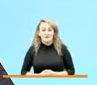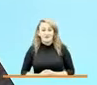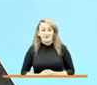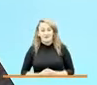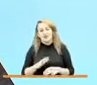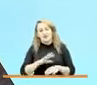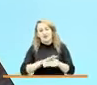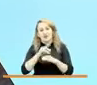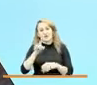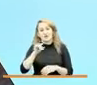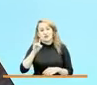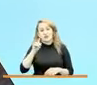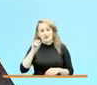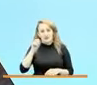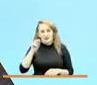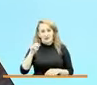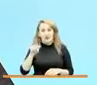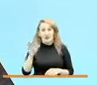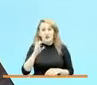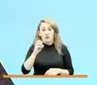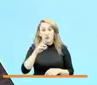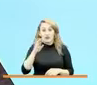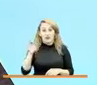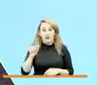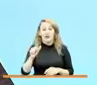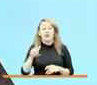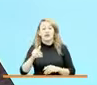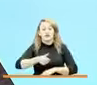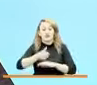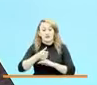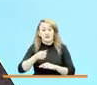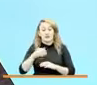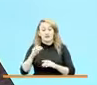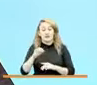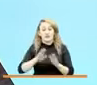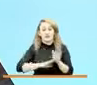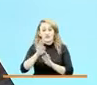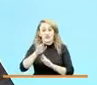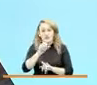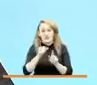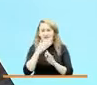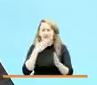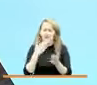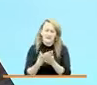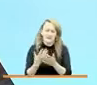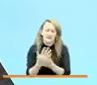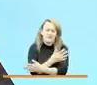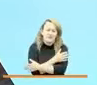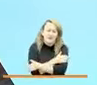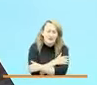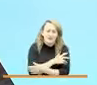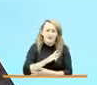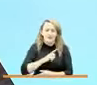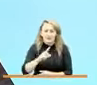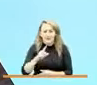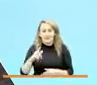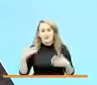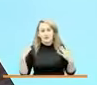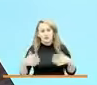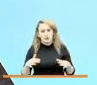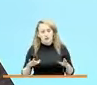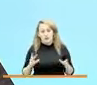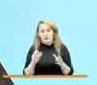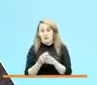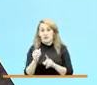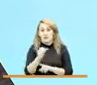doctora Susana Correa, a la directora de Prosperidad Social, también un fuerte abrazo, gracias por su liderazgo en este sector de la inclusión